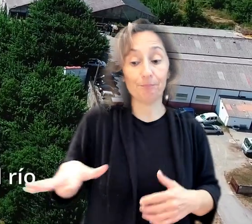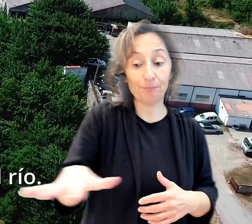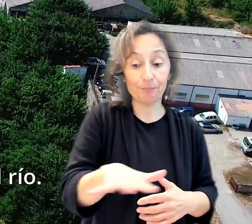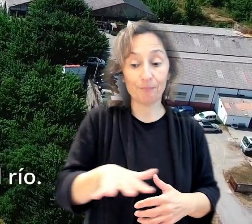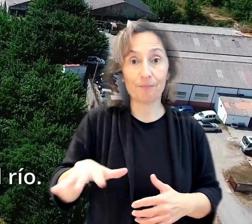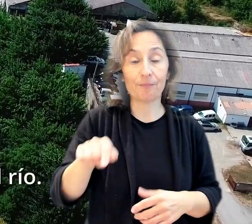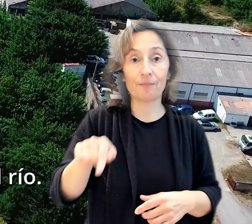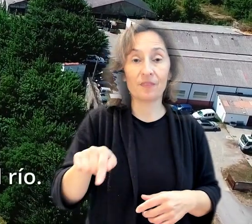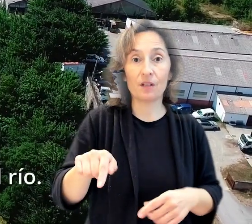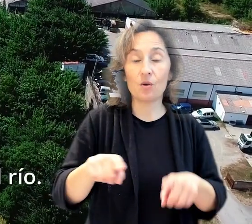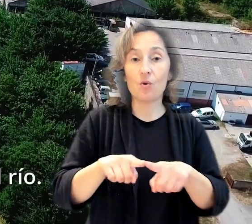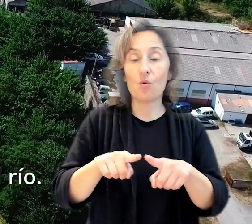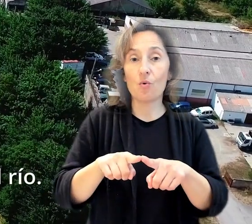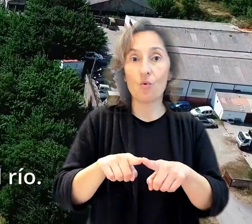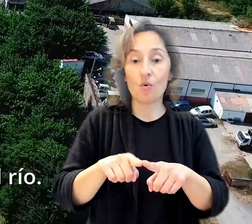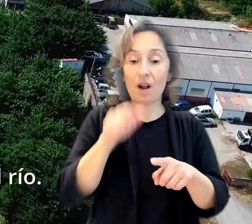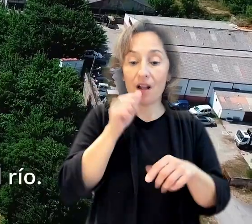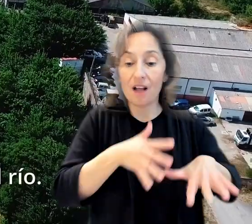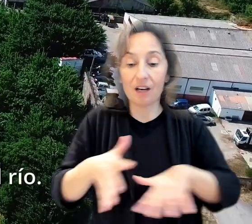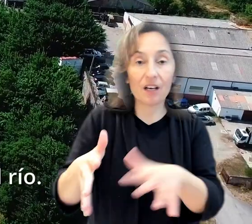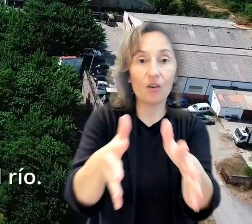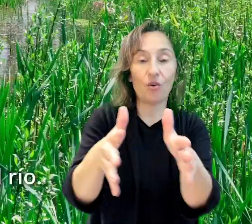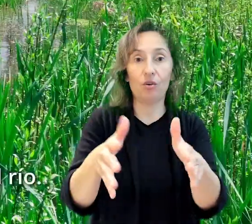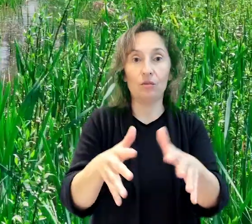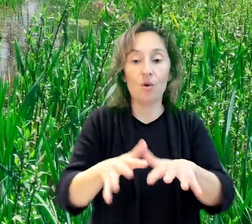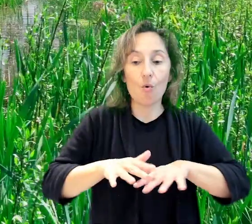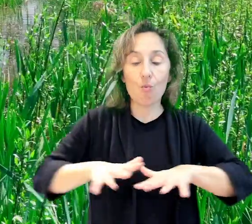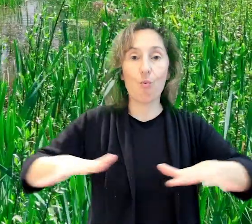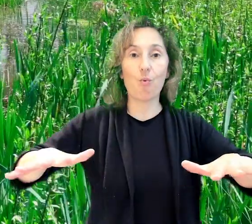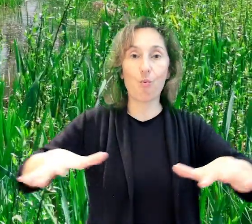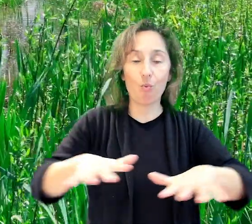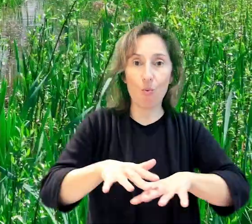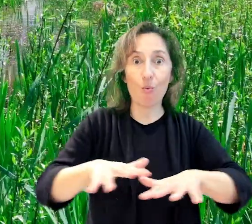Por lo tanto ahí se ha perdido un pulmón donde respiraba el río.